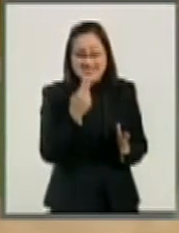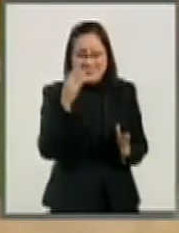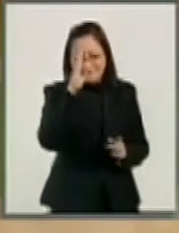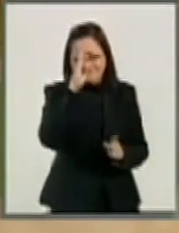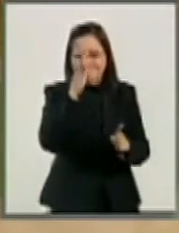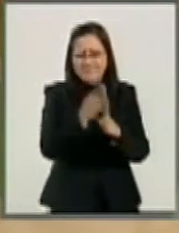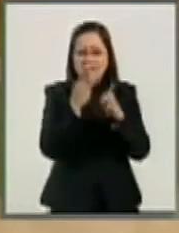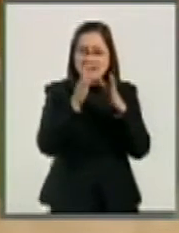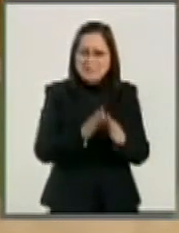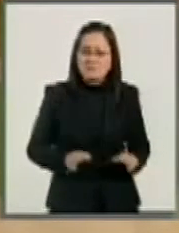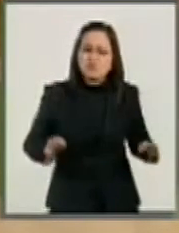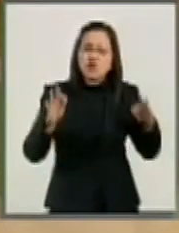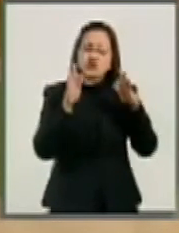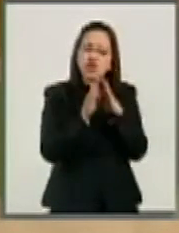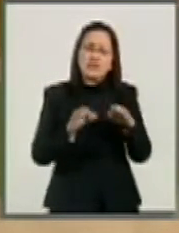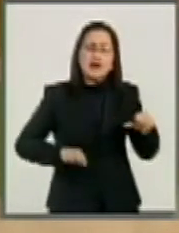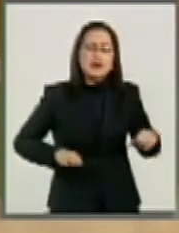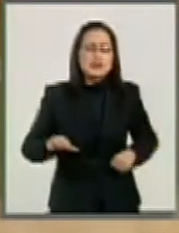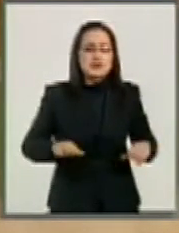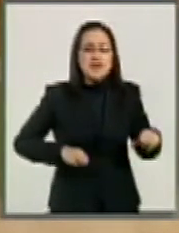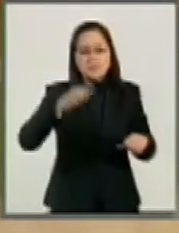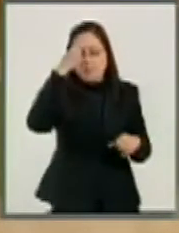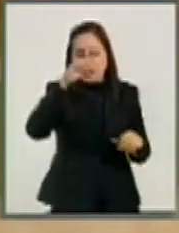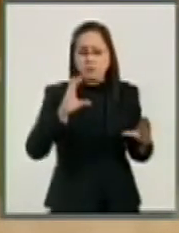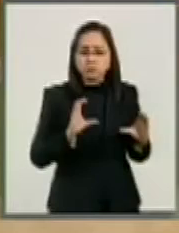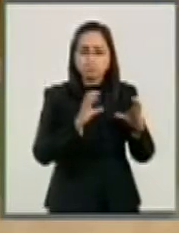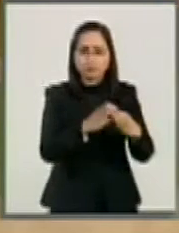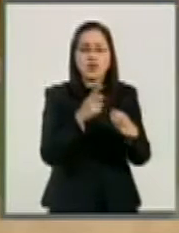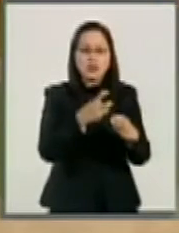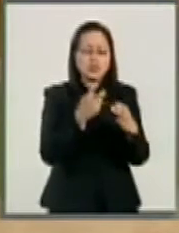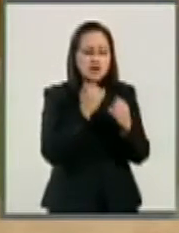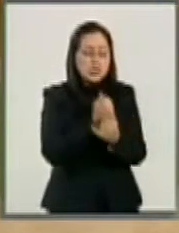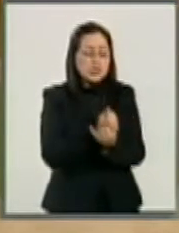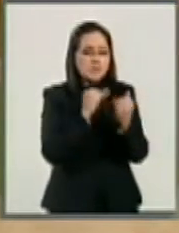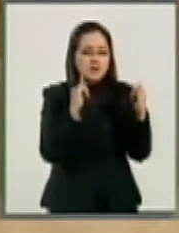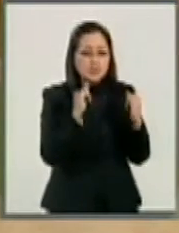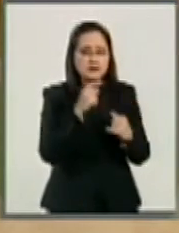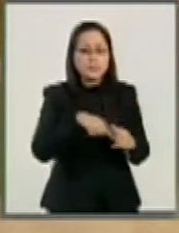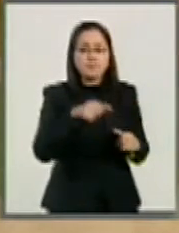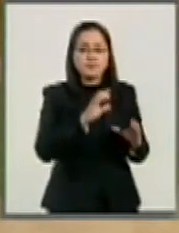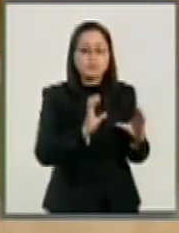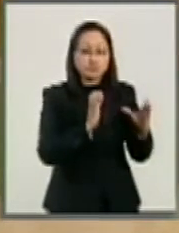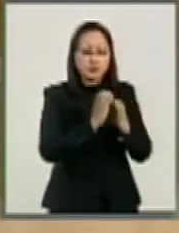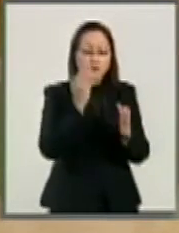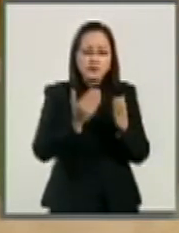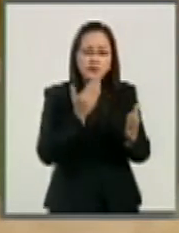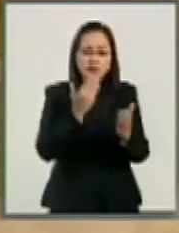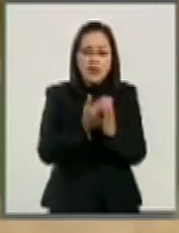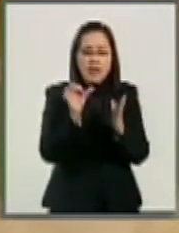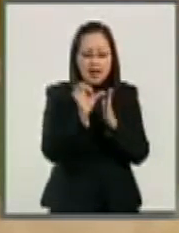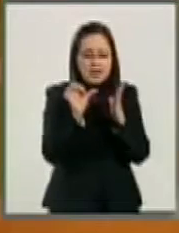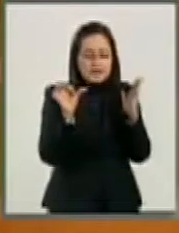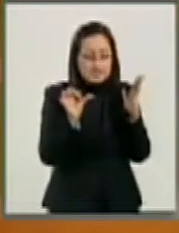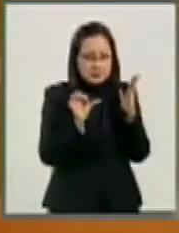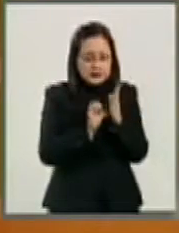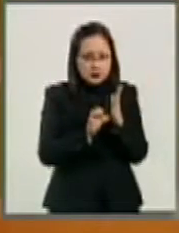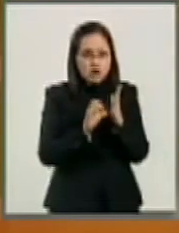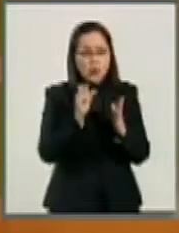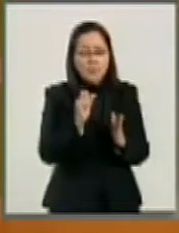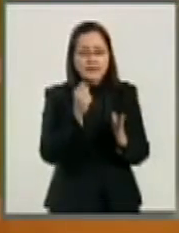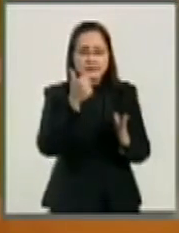misión en el marco de su autonomía. Por estas razones, propongo una reforma al artículo 26